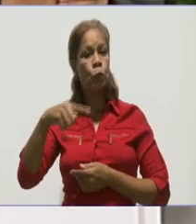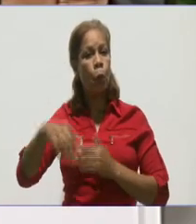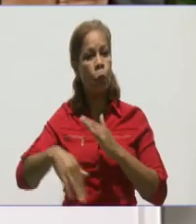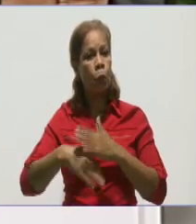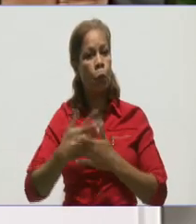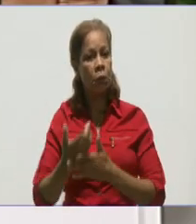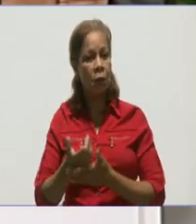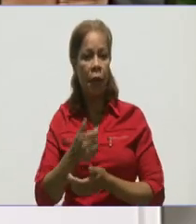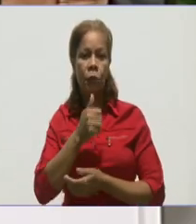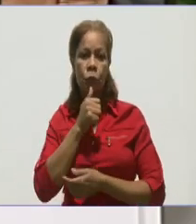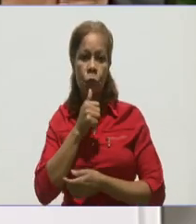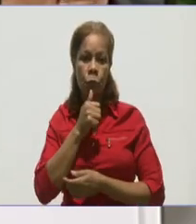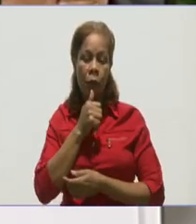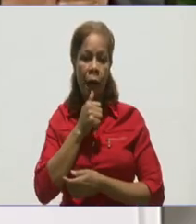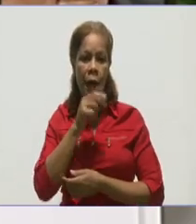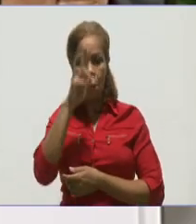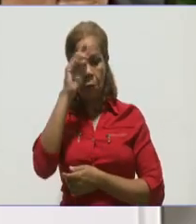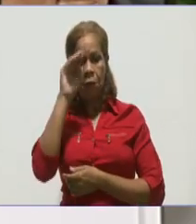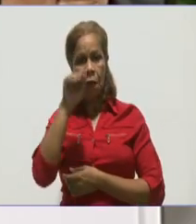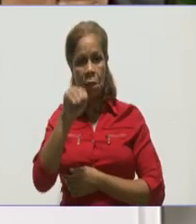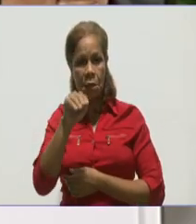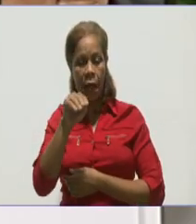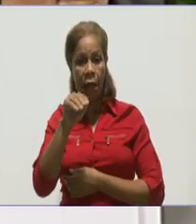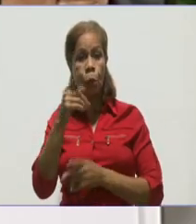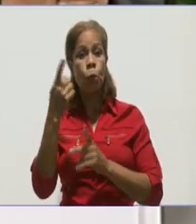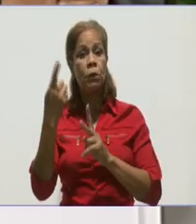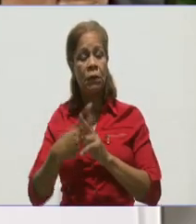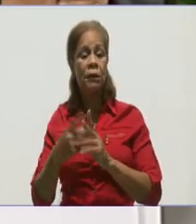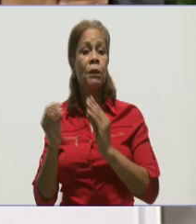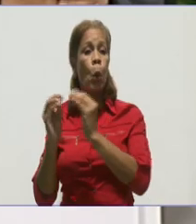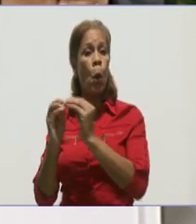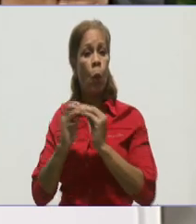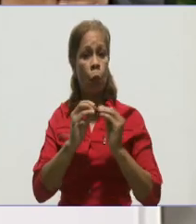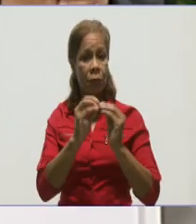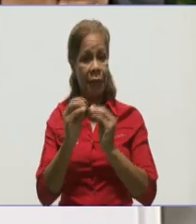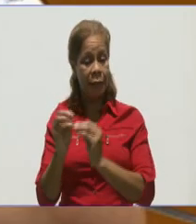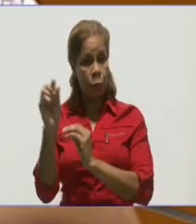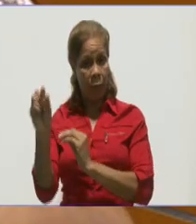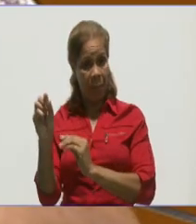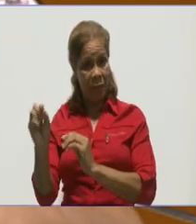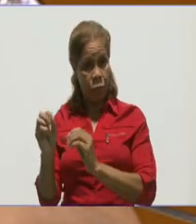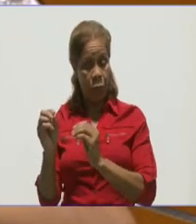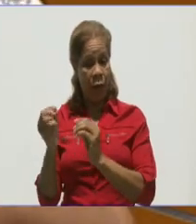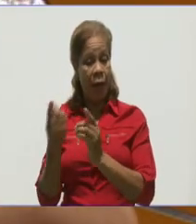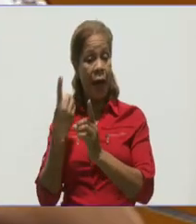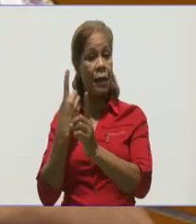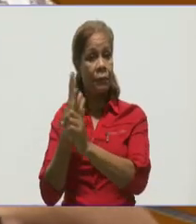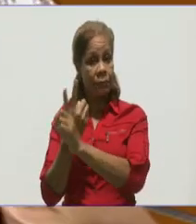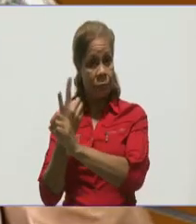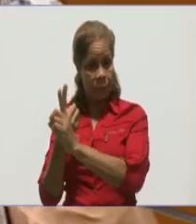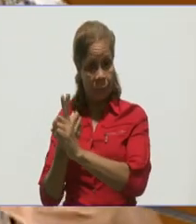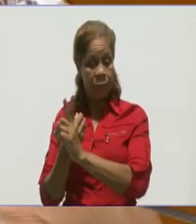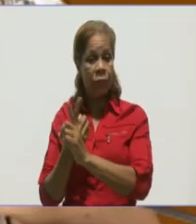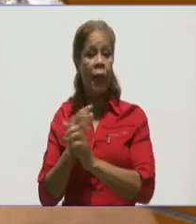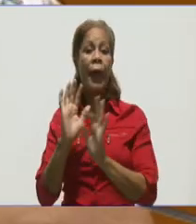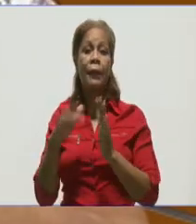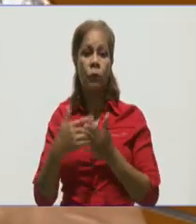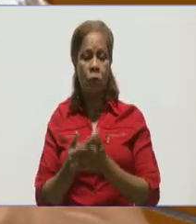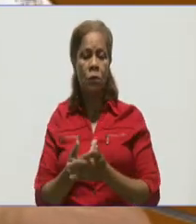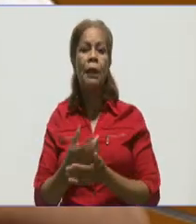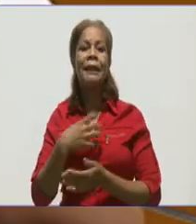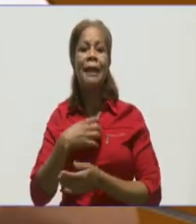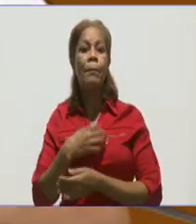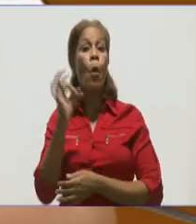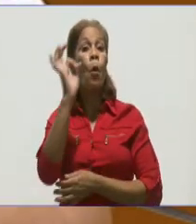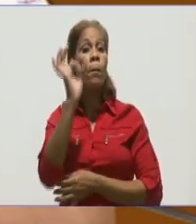sospechosos que están levantando la pesquisa y los contactos de los confirmados, tenemos un porciento, nada despreciable, un porciento